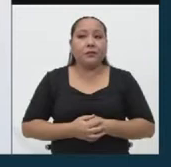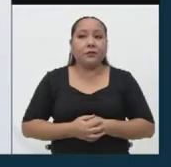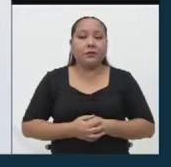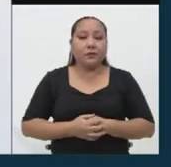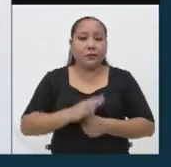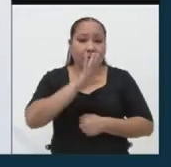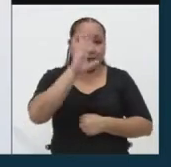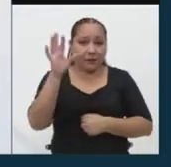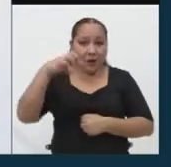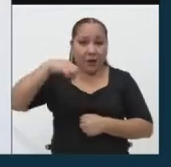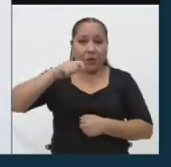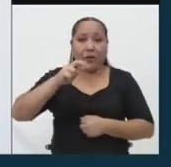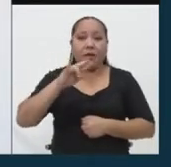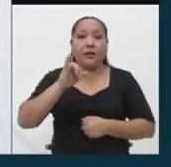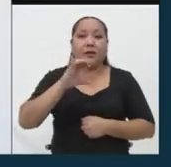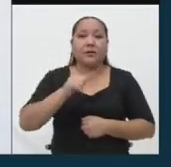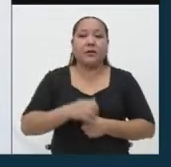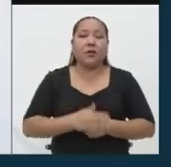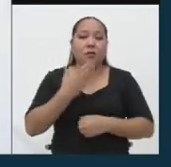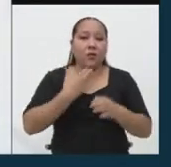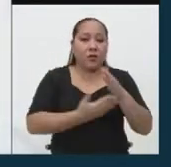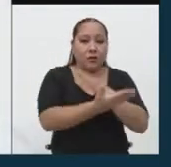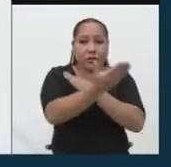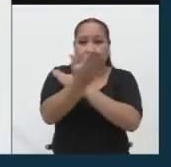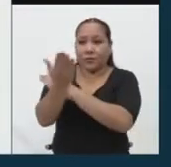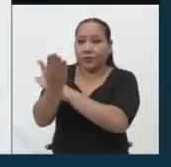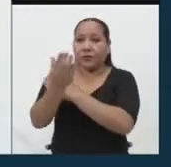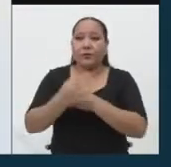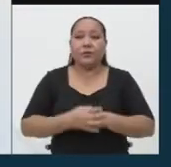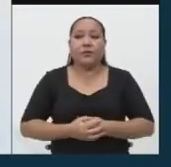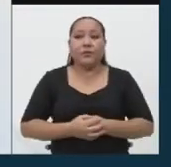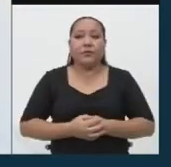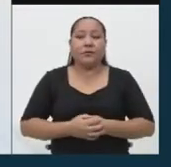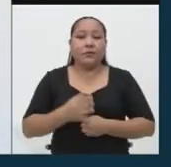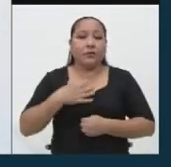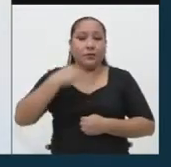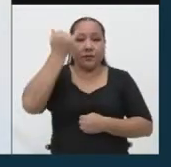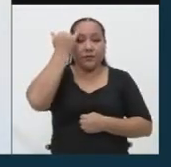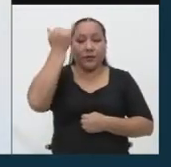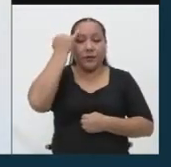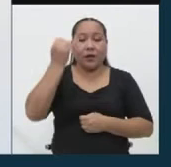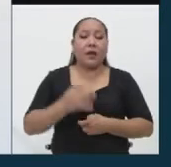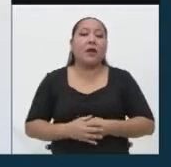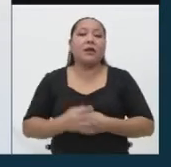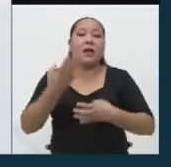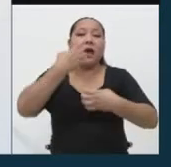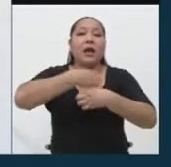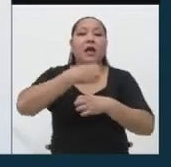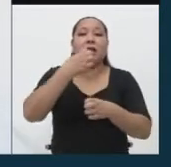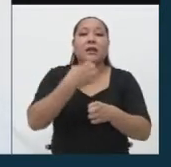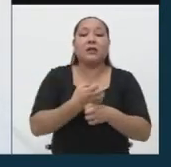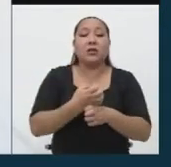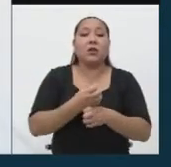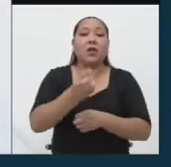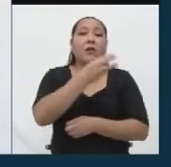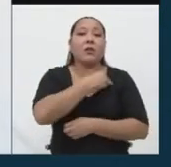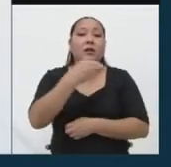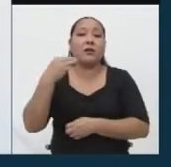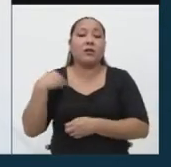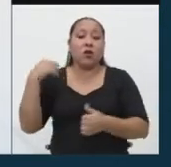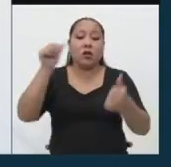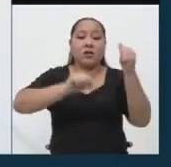Hola Patricia, buenos días a todos. Mi propuesta es la creación del Ministerio de Ciencia,